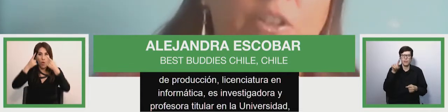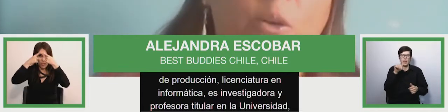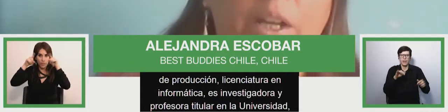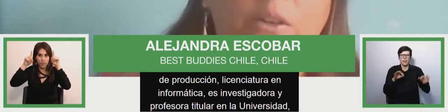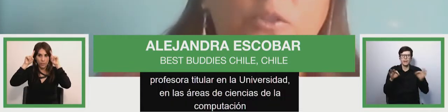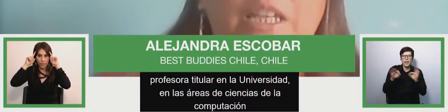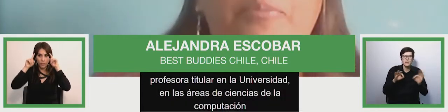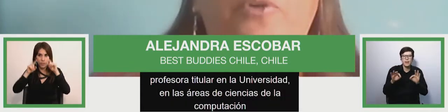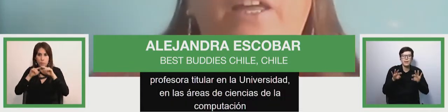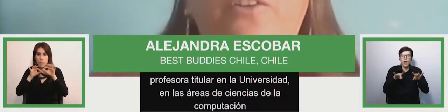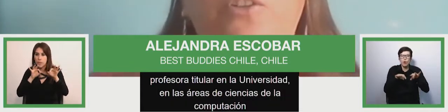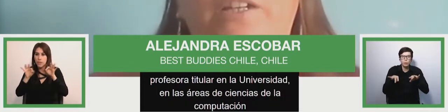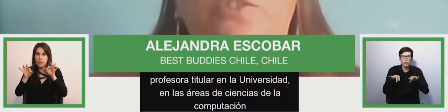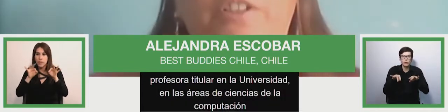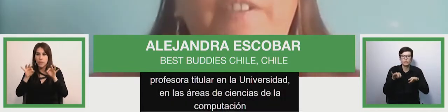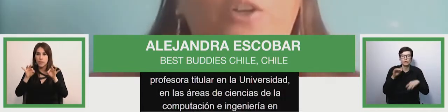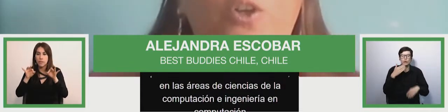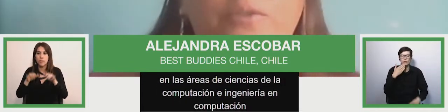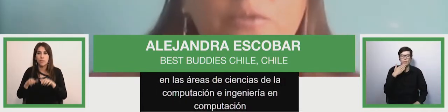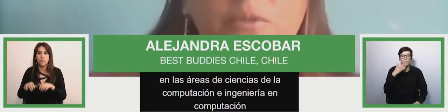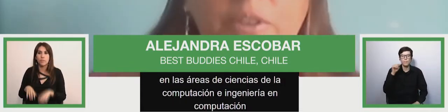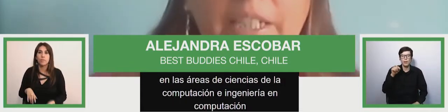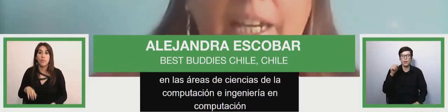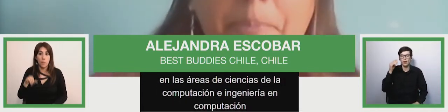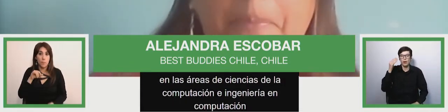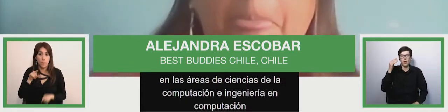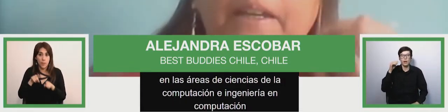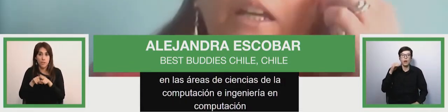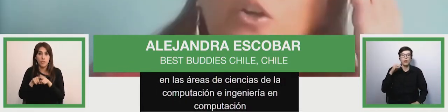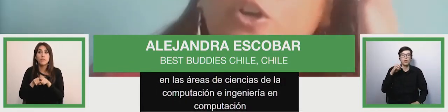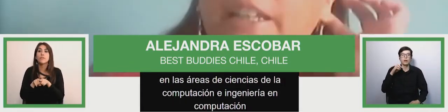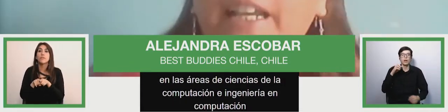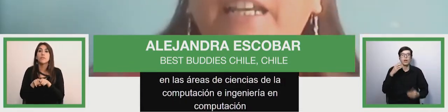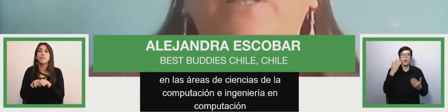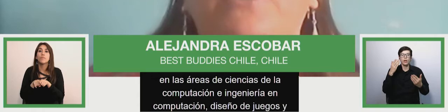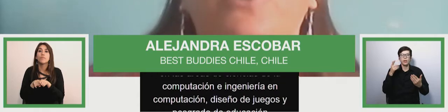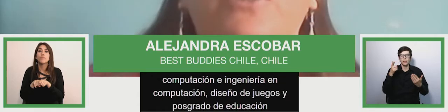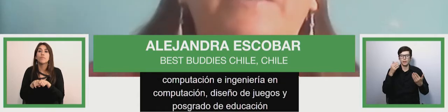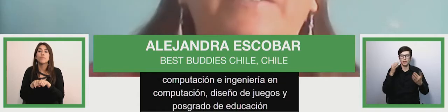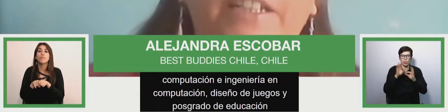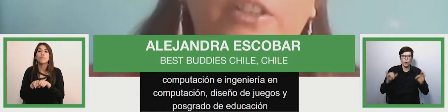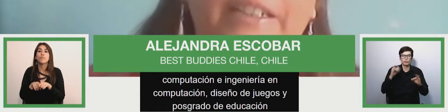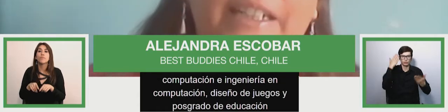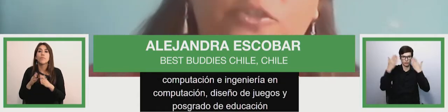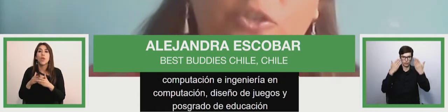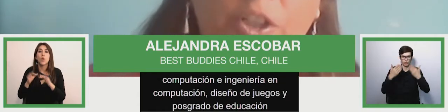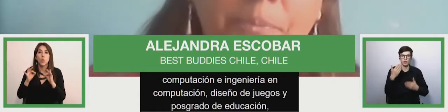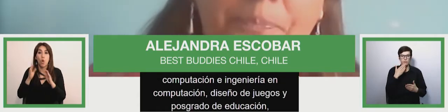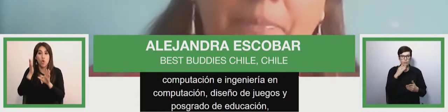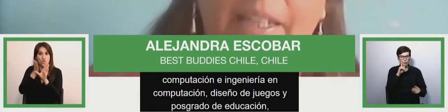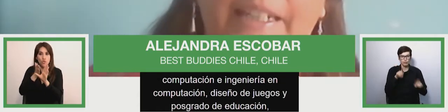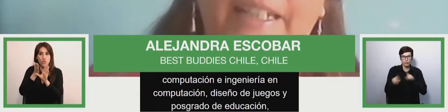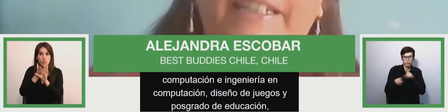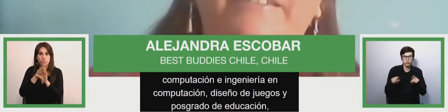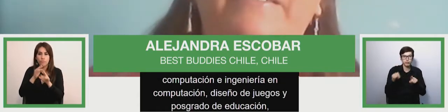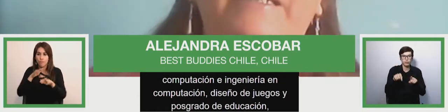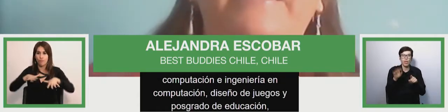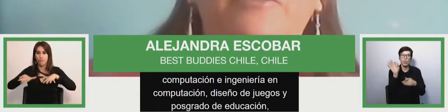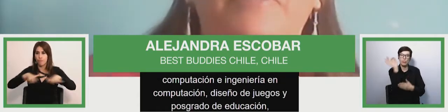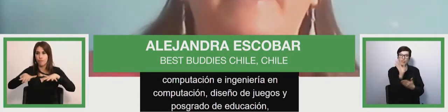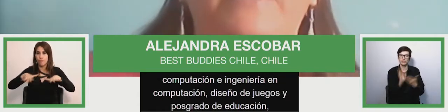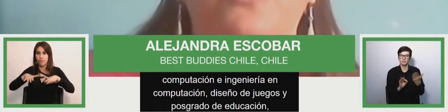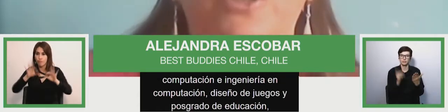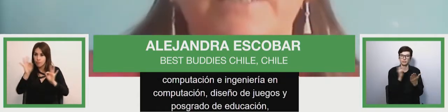diseño de juegos y posgrado en educación y psicología. Coordina el laboratorio de diseño e interacción en el que se